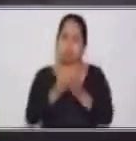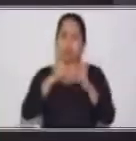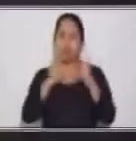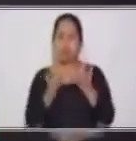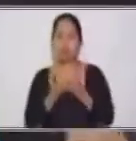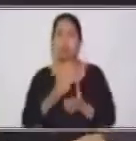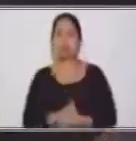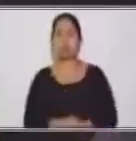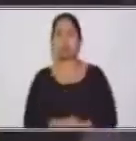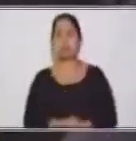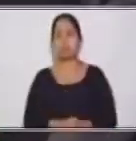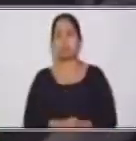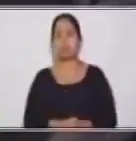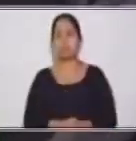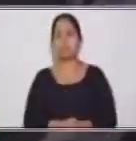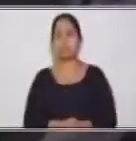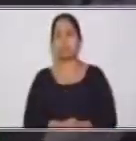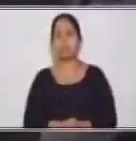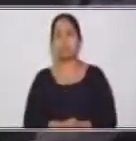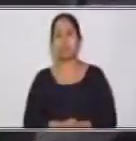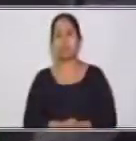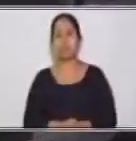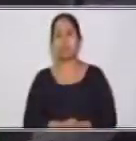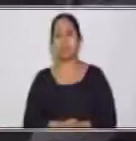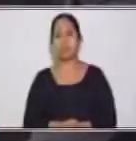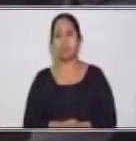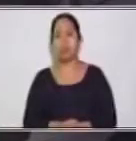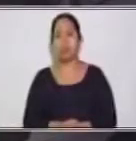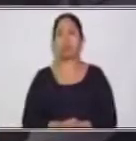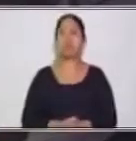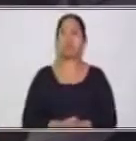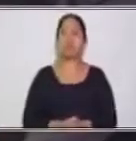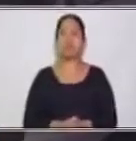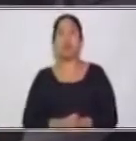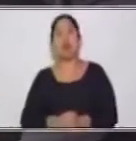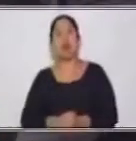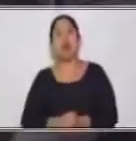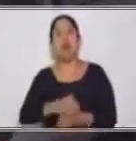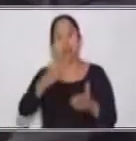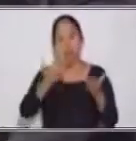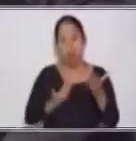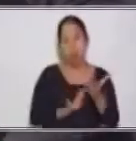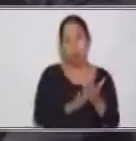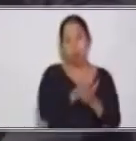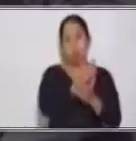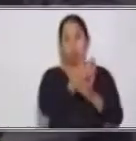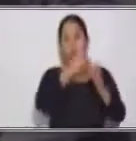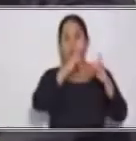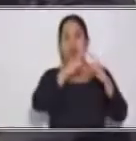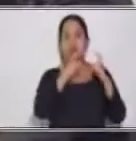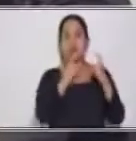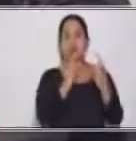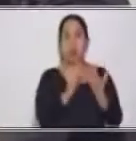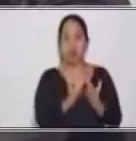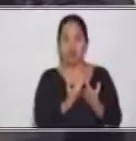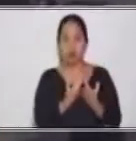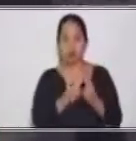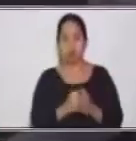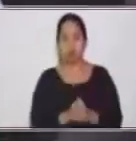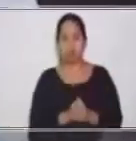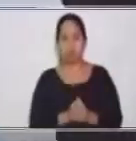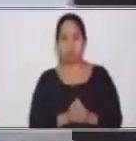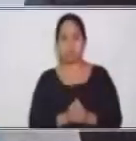Podría ser, muy bien. Veamos, la nueva clase es,